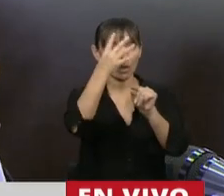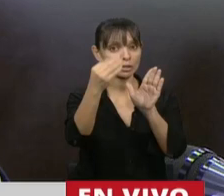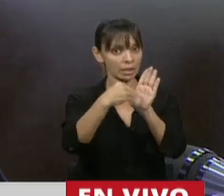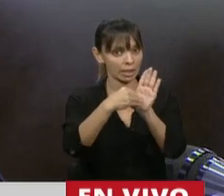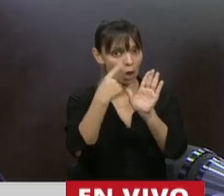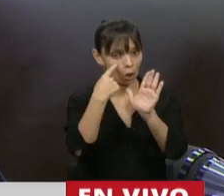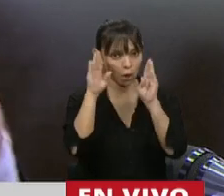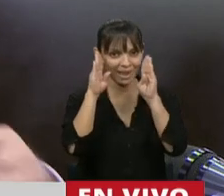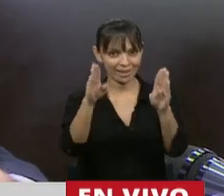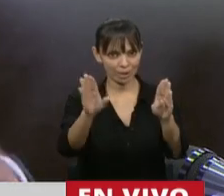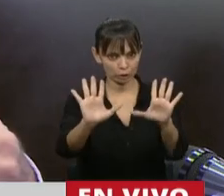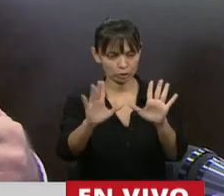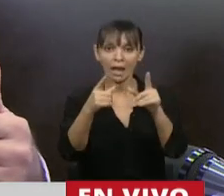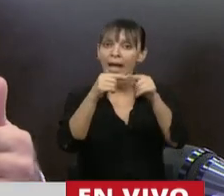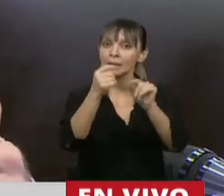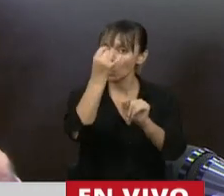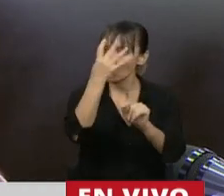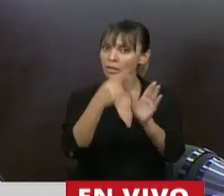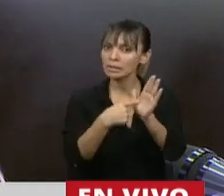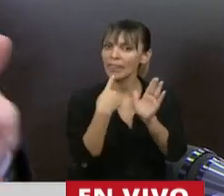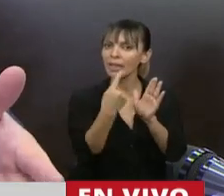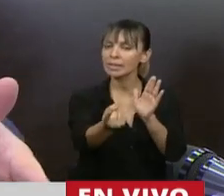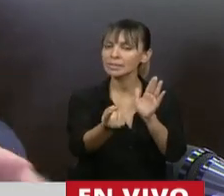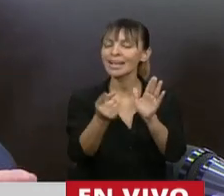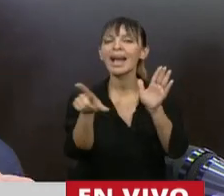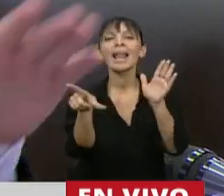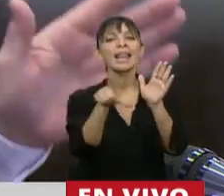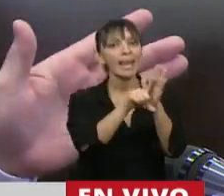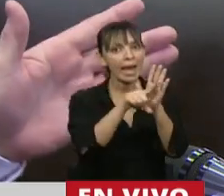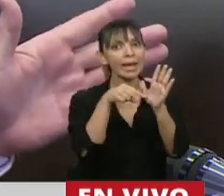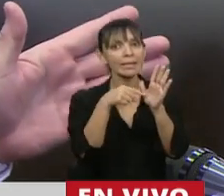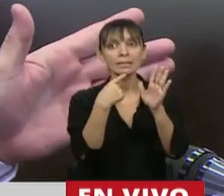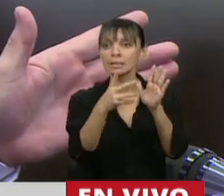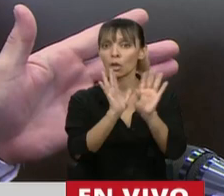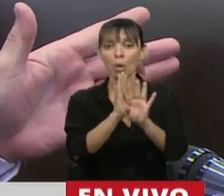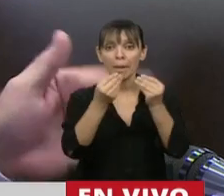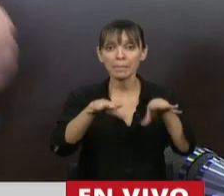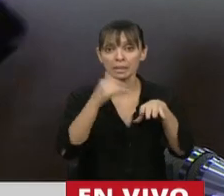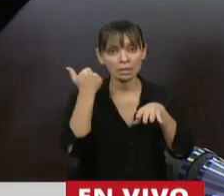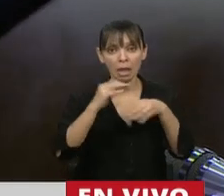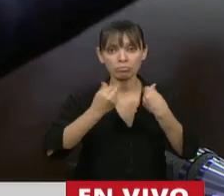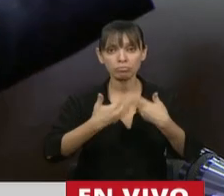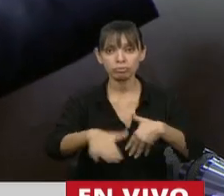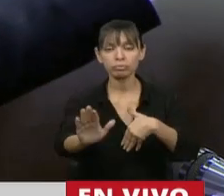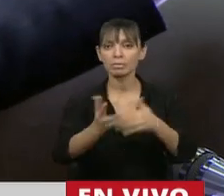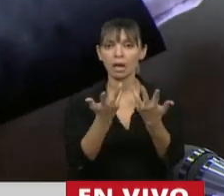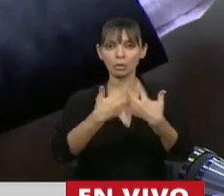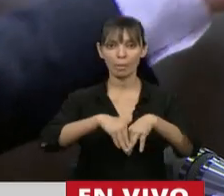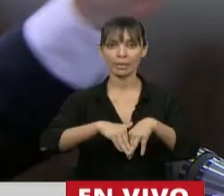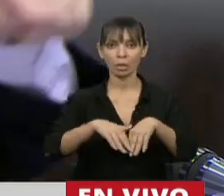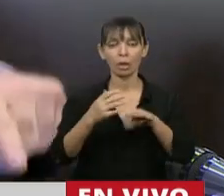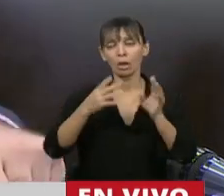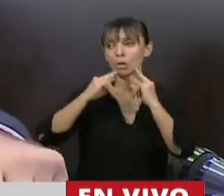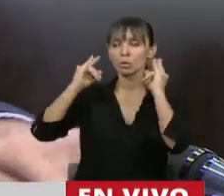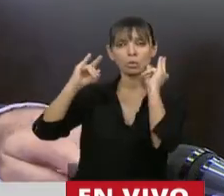prestemos atención, se establece que esta ley es de aplicación inmediata y dejamos librado al Poder